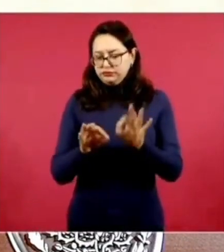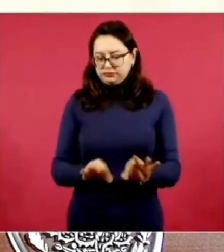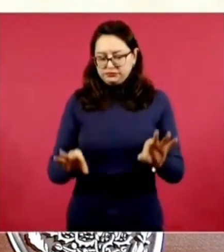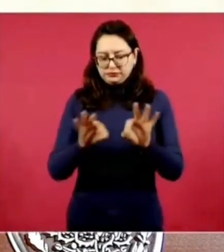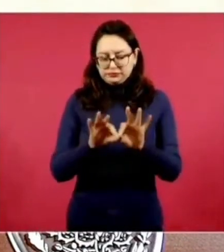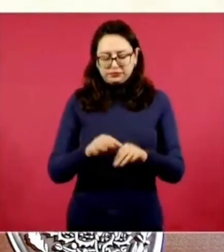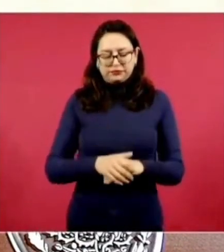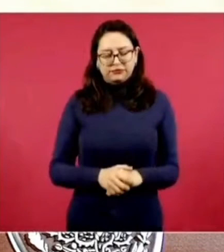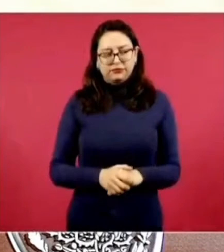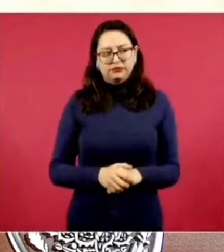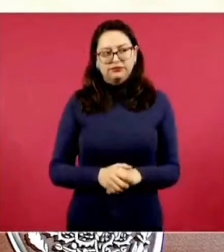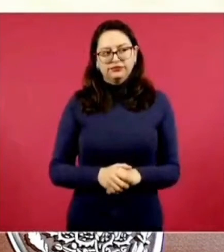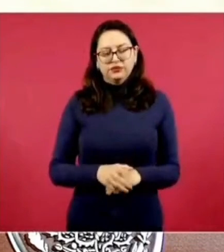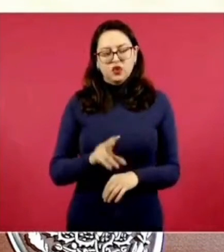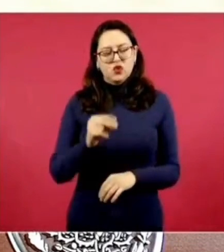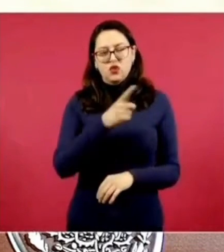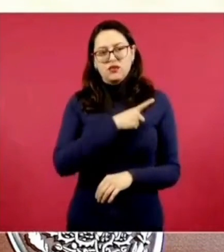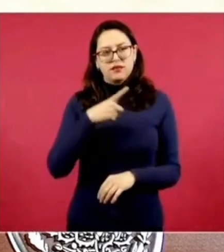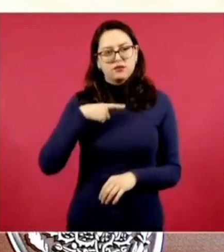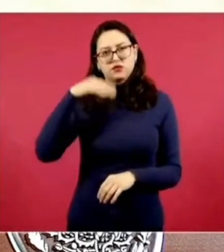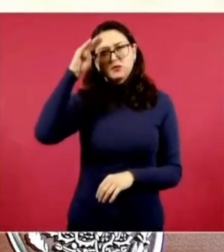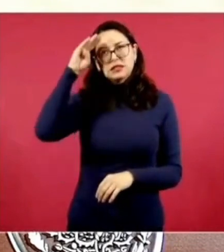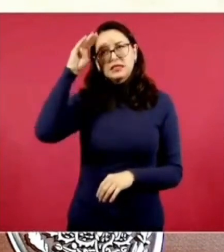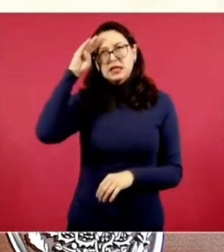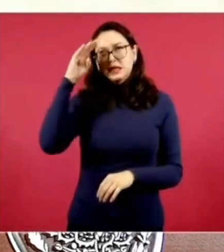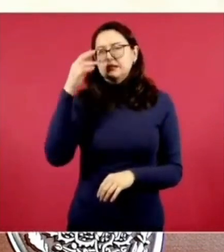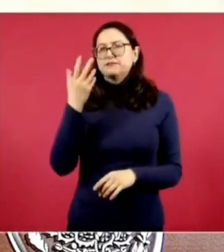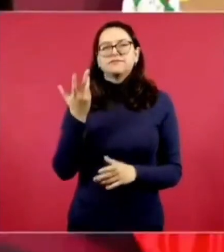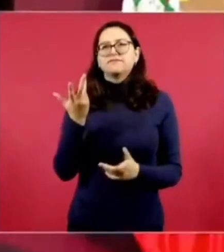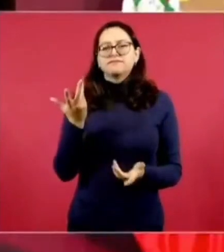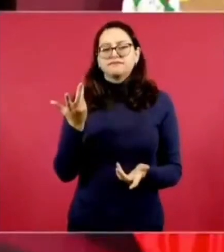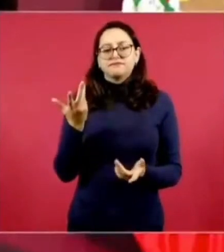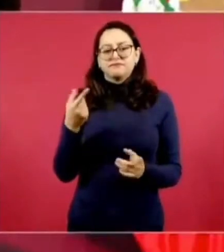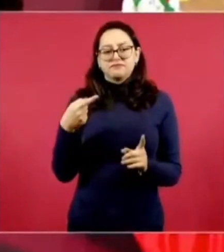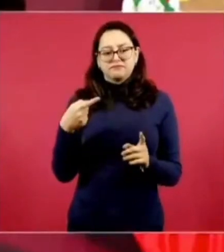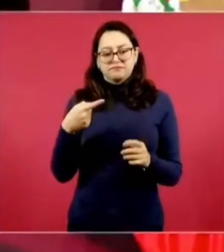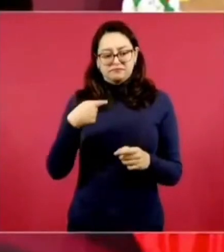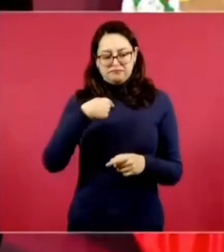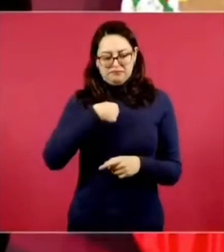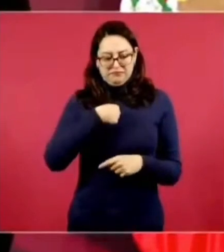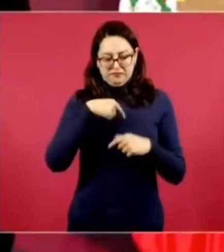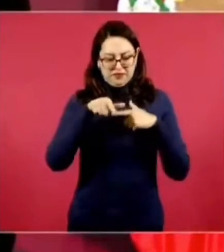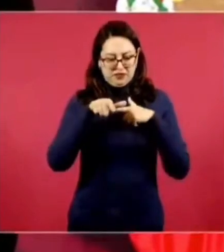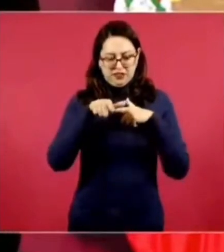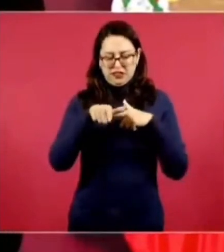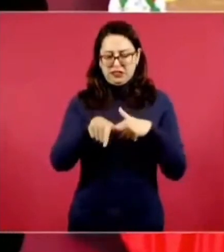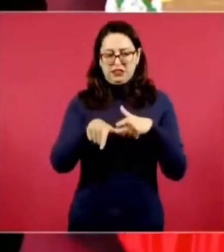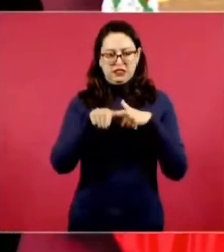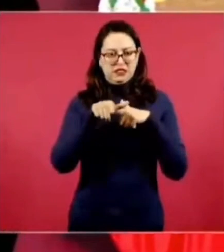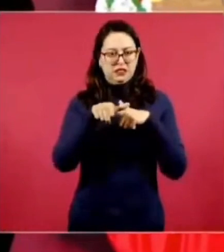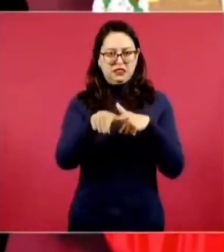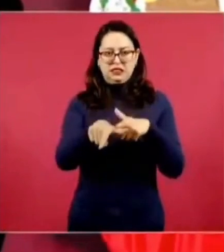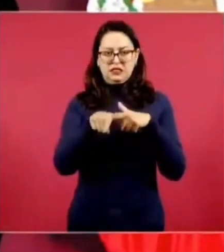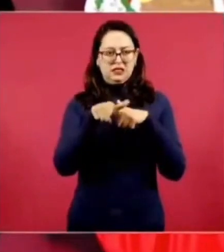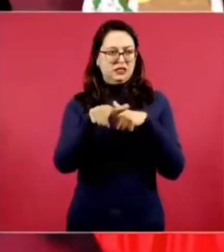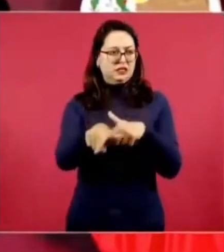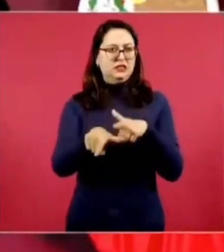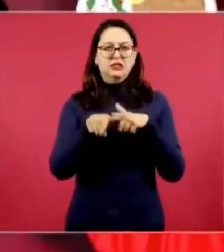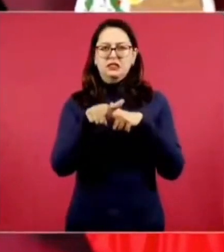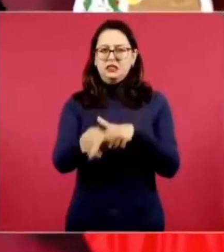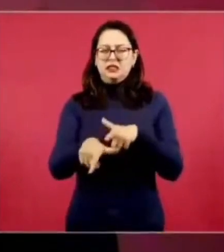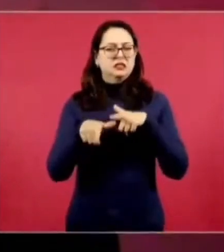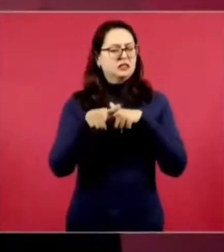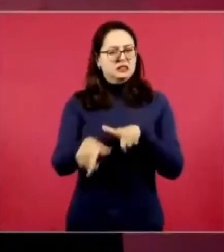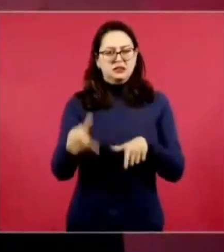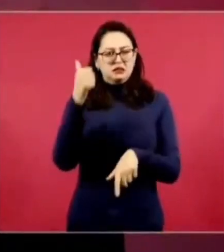que este uno va a seguir después de que tuvo la dicha enorme ¿no?